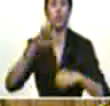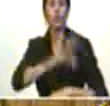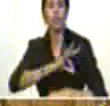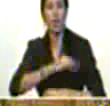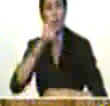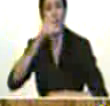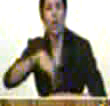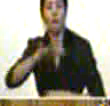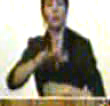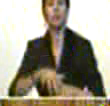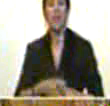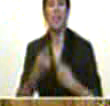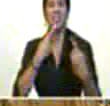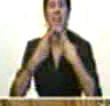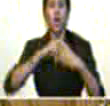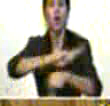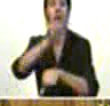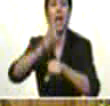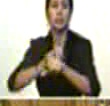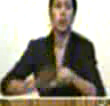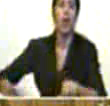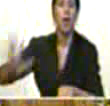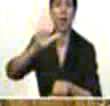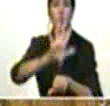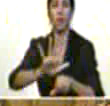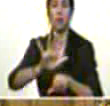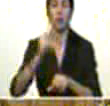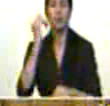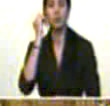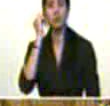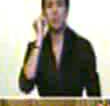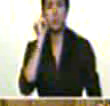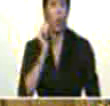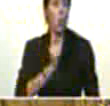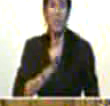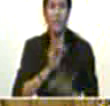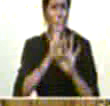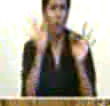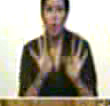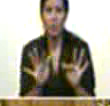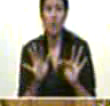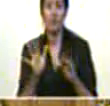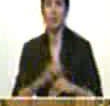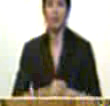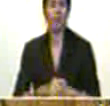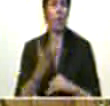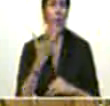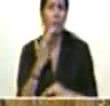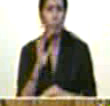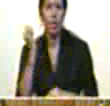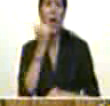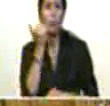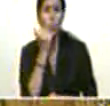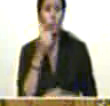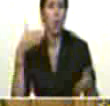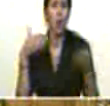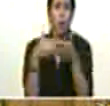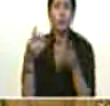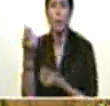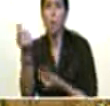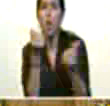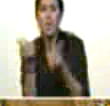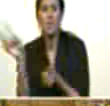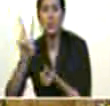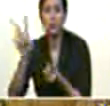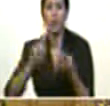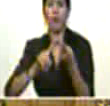diálogo nacional para desactivar cualquier mecanismo vinculado a la especulación de la moneda a la especulación de los